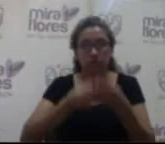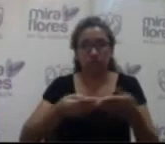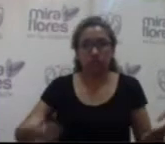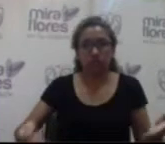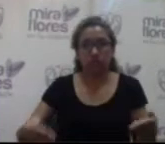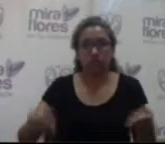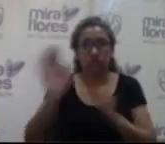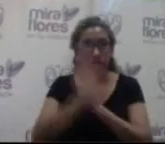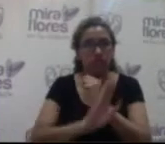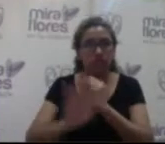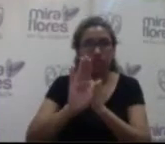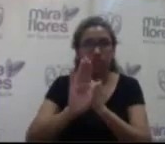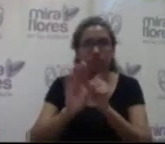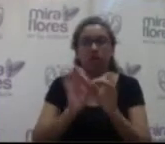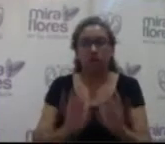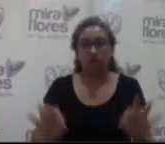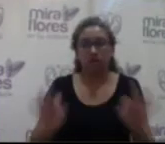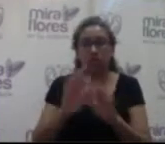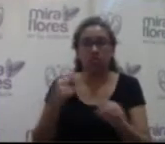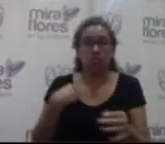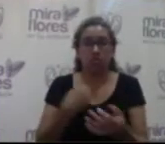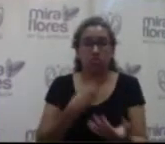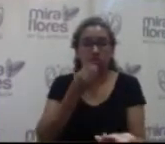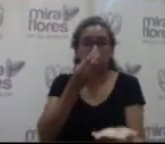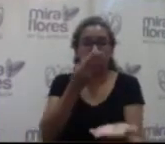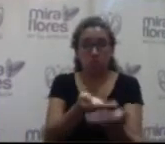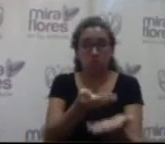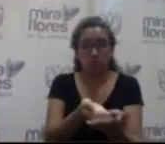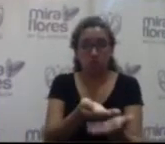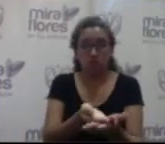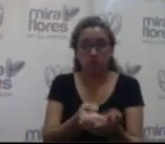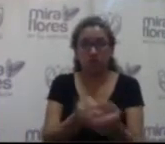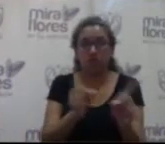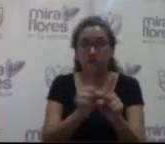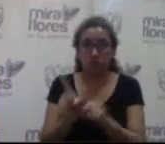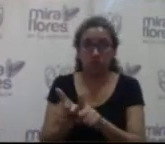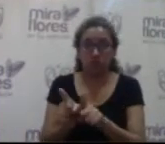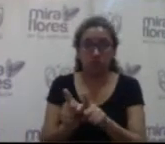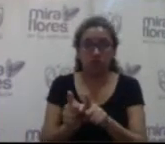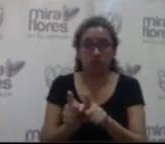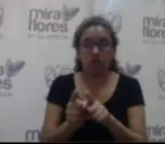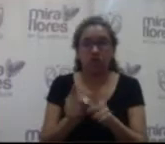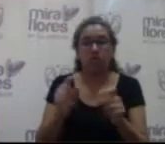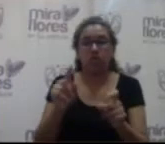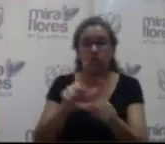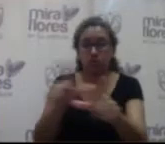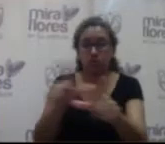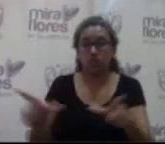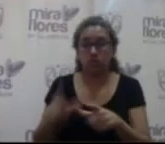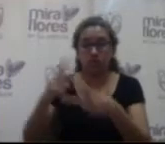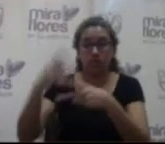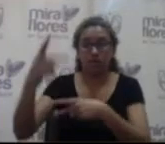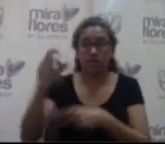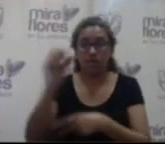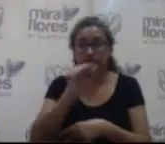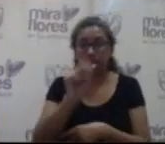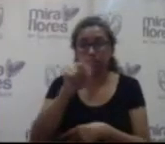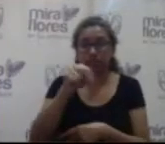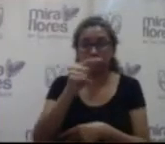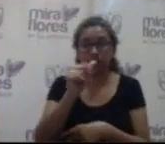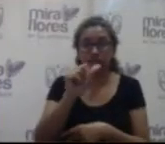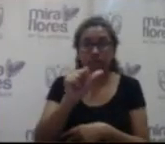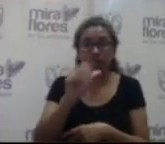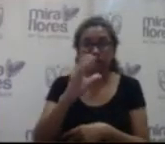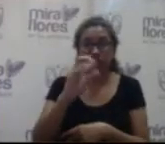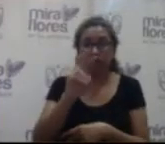presupuestos consecutivos propusimos el equipamiento de defensa civil con una propuesta de vecinos de Santa Cruz se convirtió en los